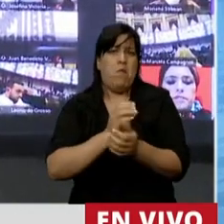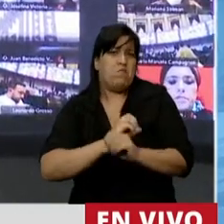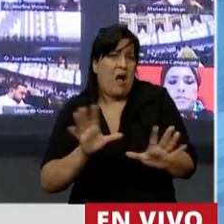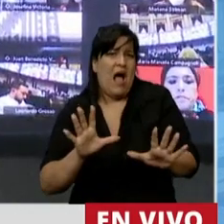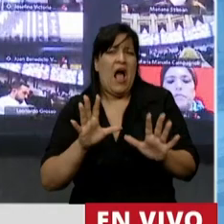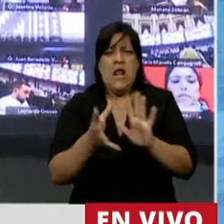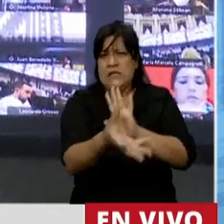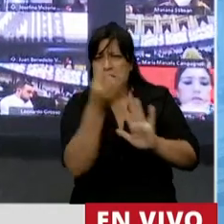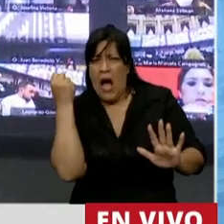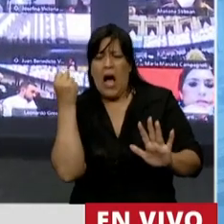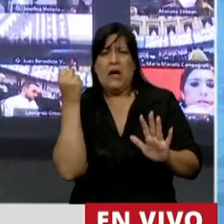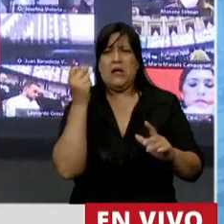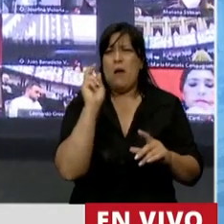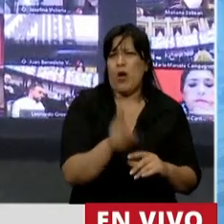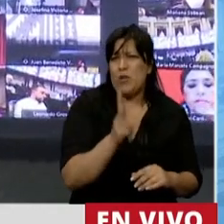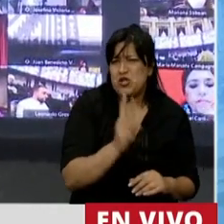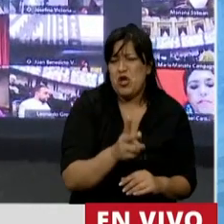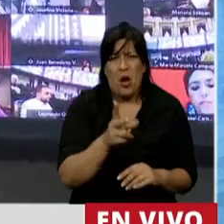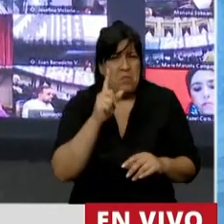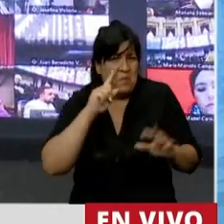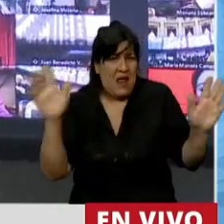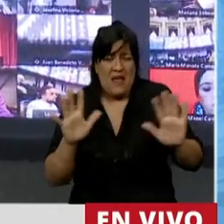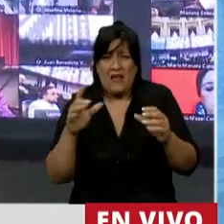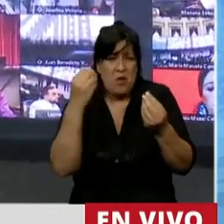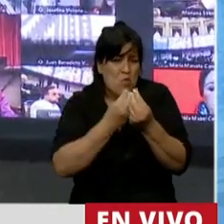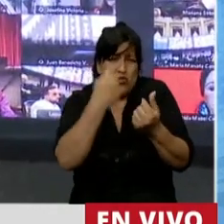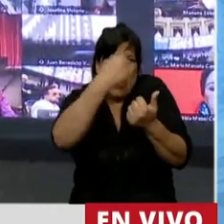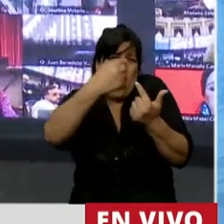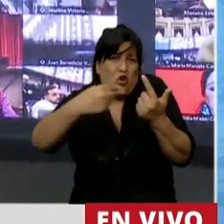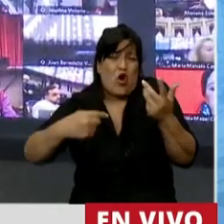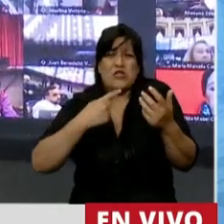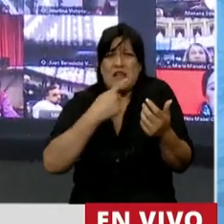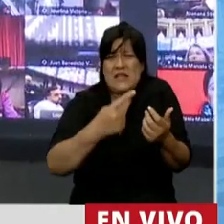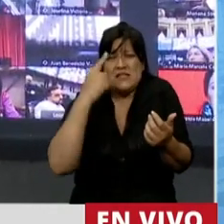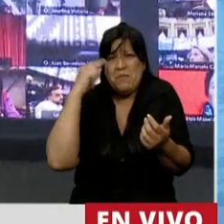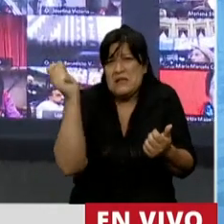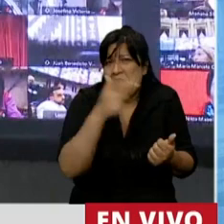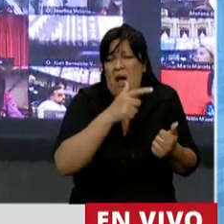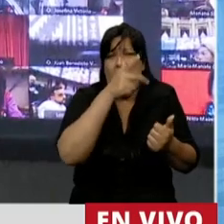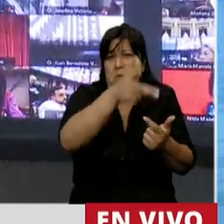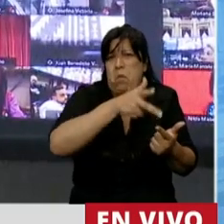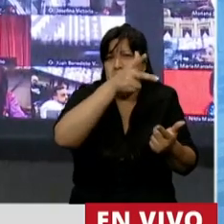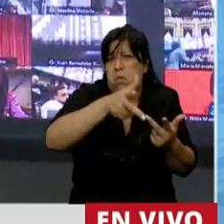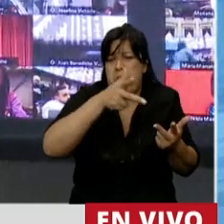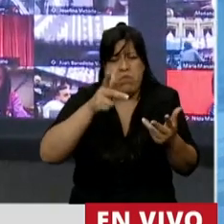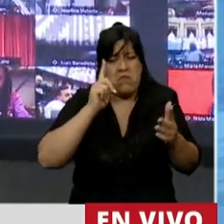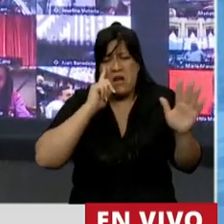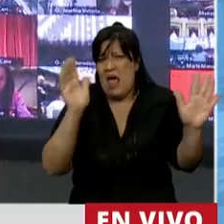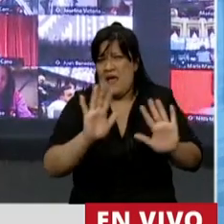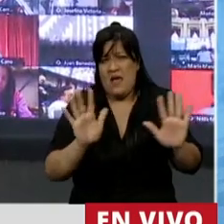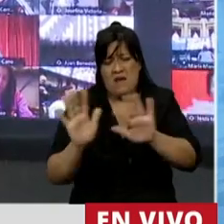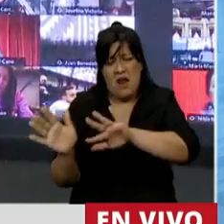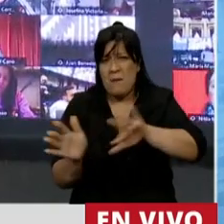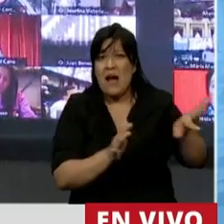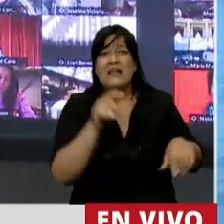expropiación no se trata de la prohibición no se trata de un montón de presupuestos prejuiciosos que se han vertido durante la reunión.